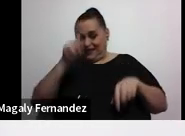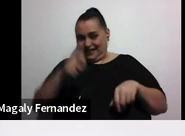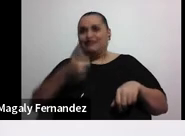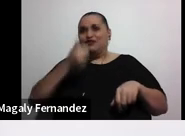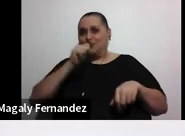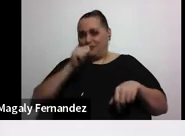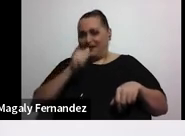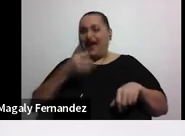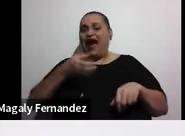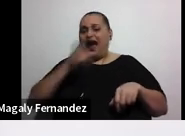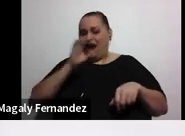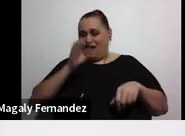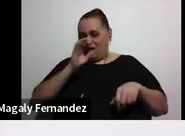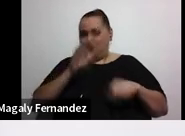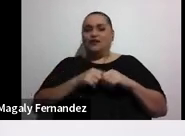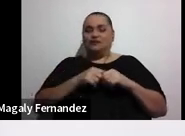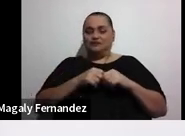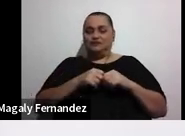entonces